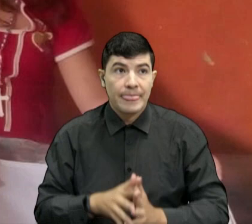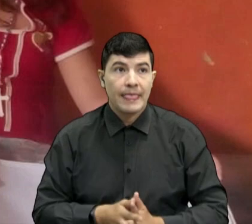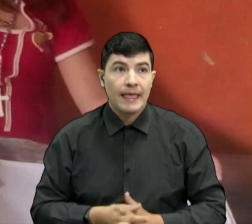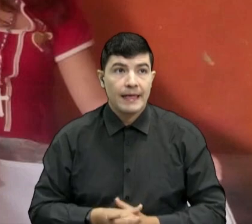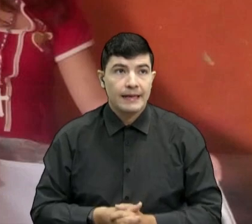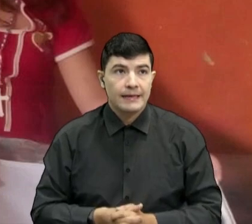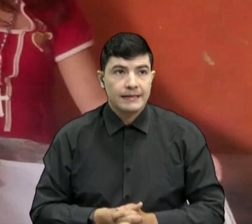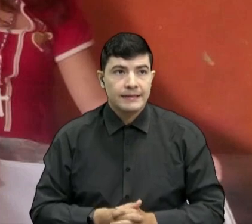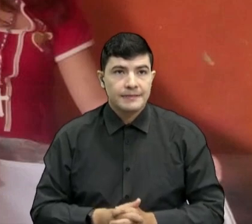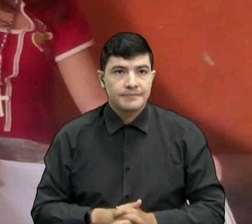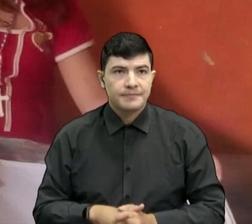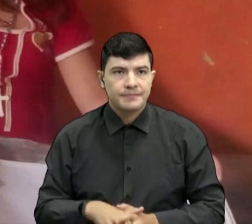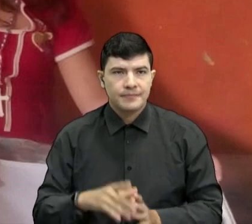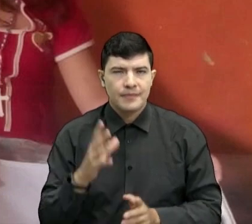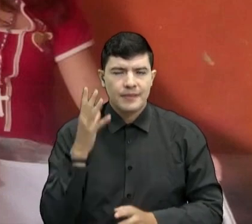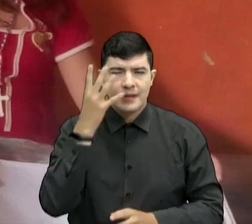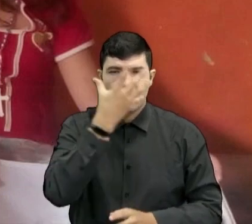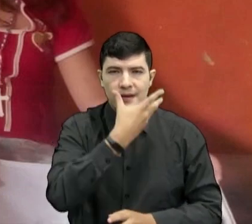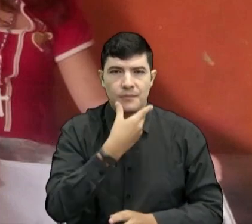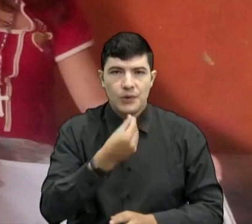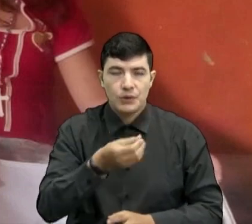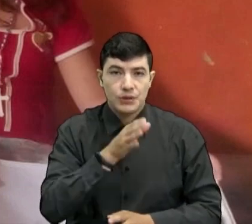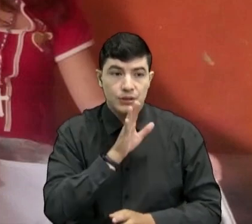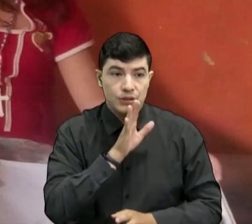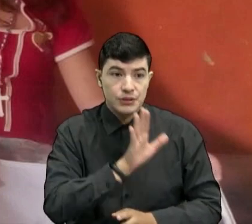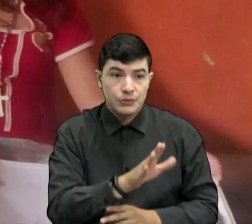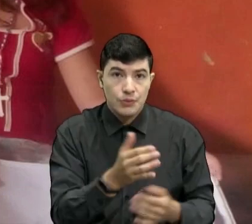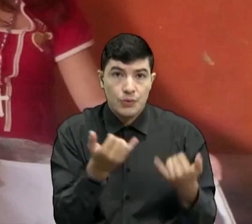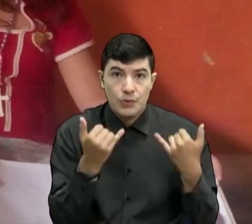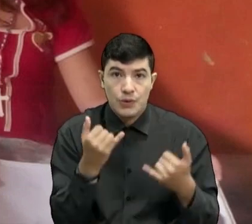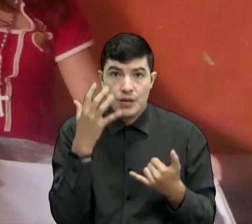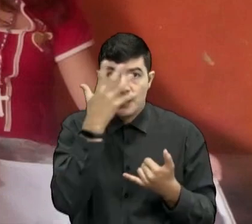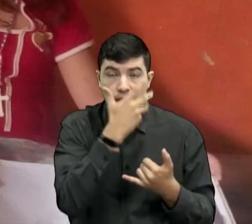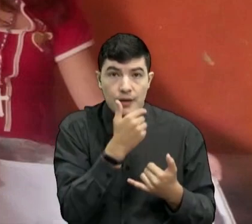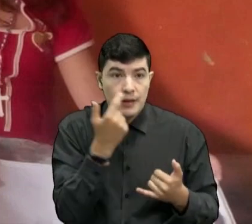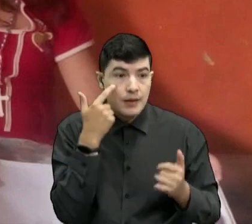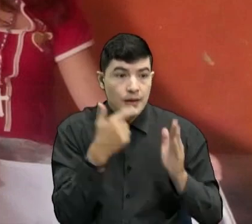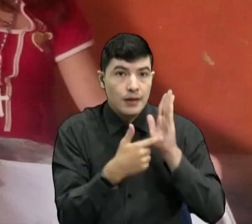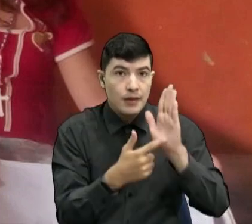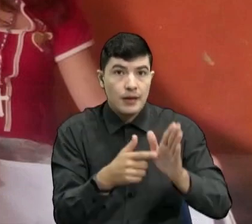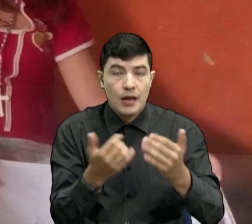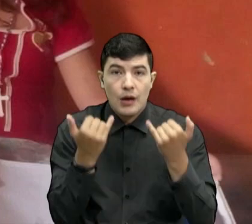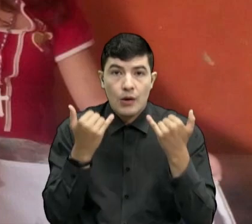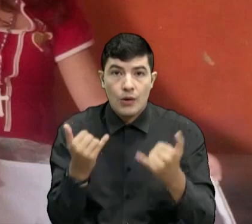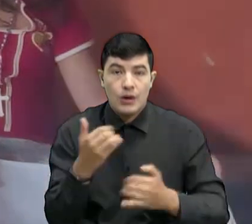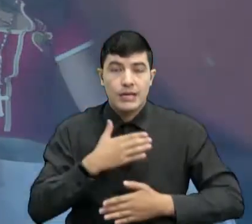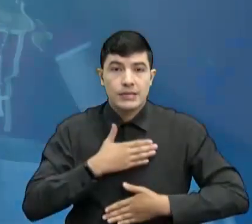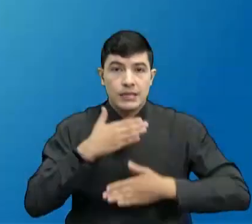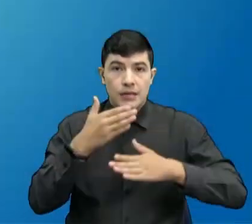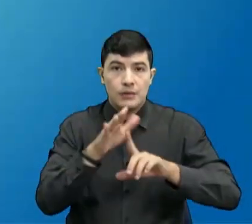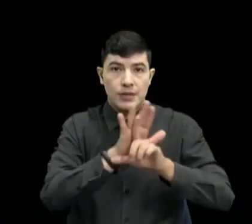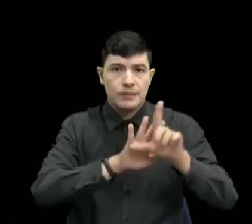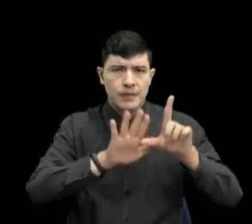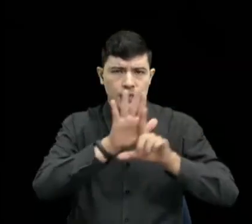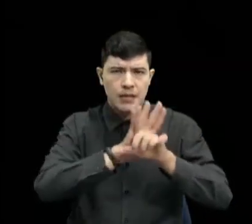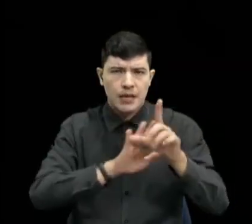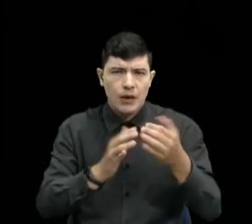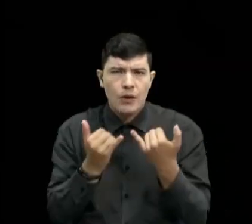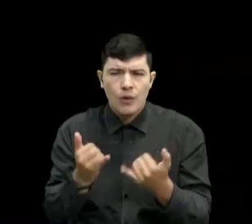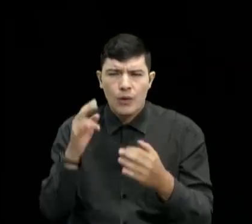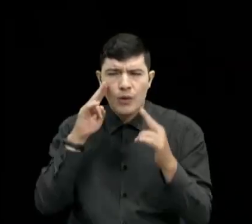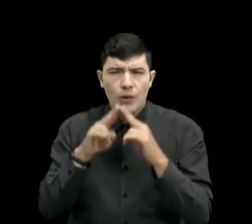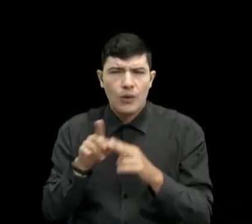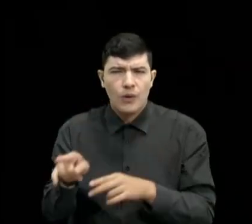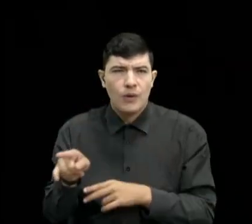a esta preciosa que nos está saludando hoy. Y tengo también un saludito en video. Vamos a ver quién será.